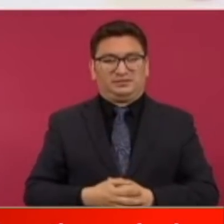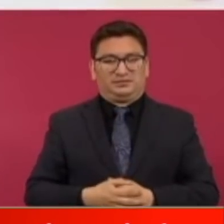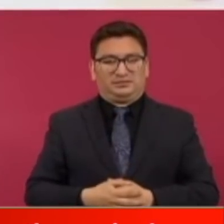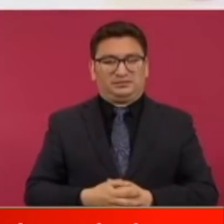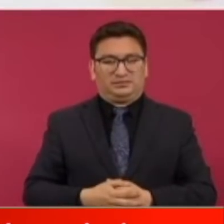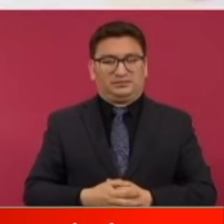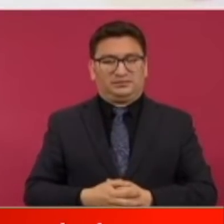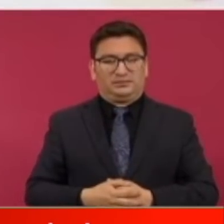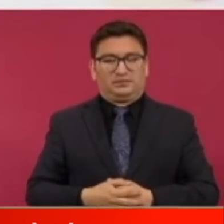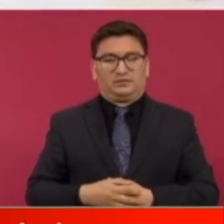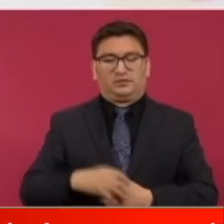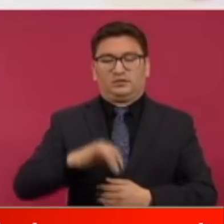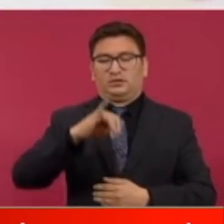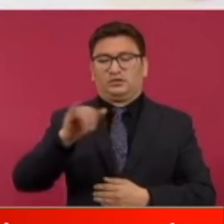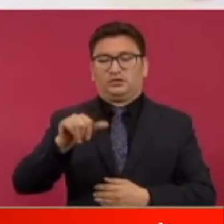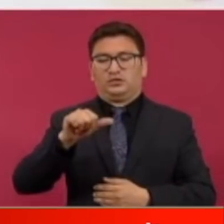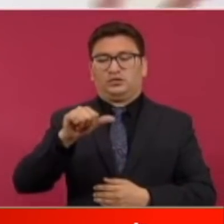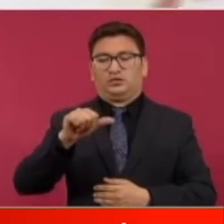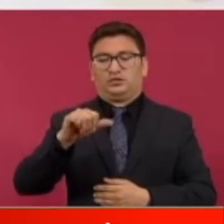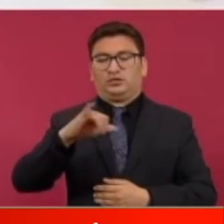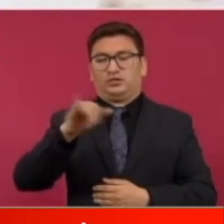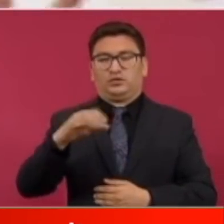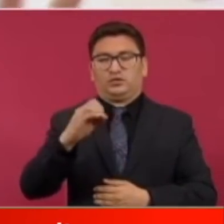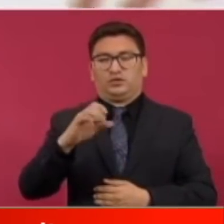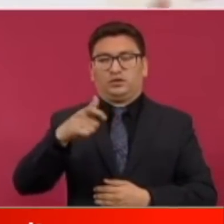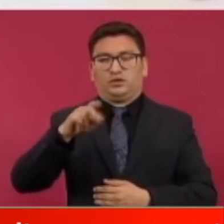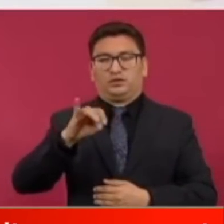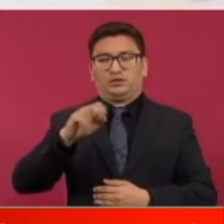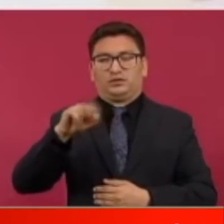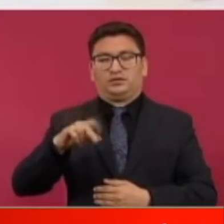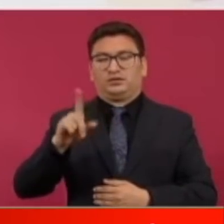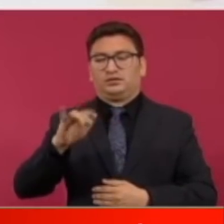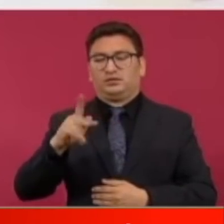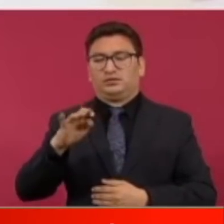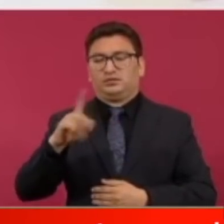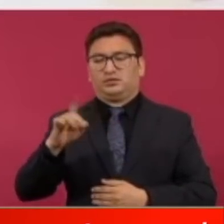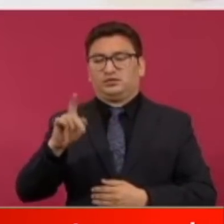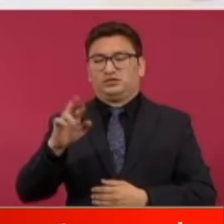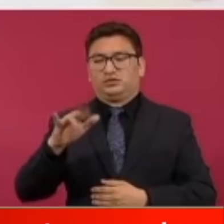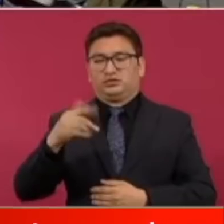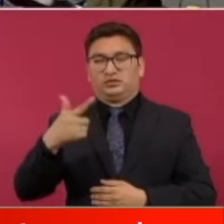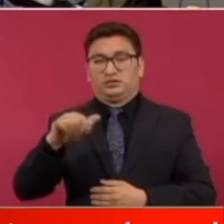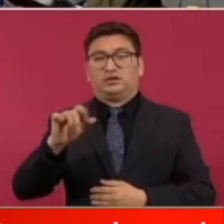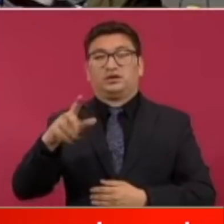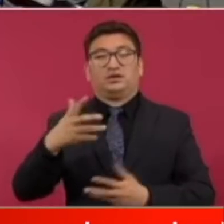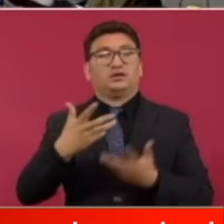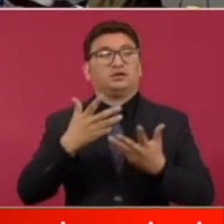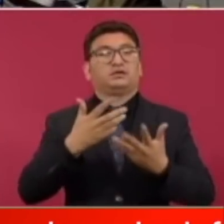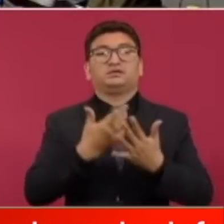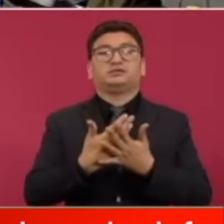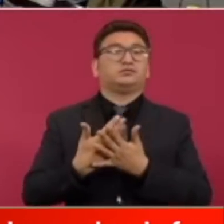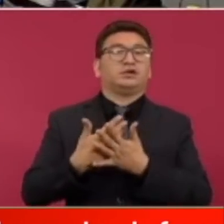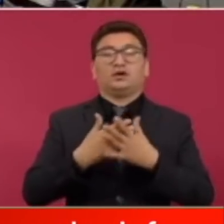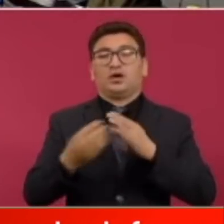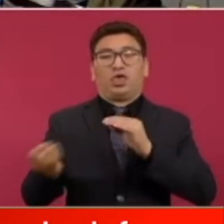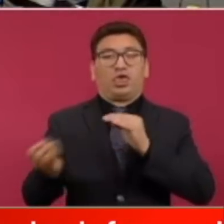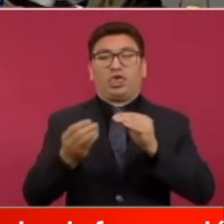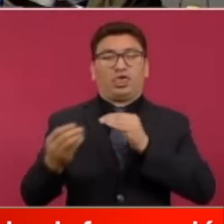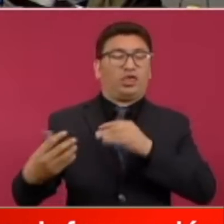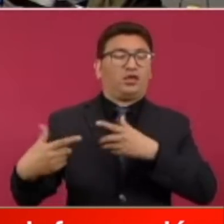Joaquín López Dóriga esperando que hubiese enfrentamientos esta